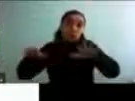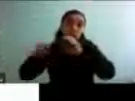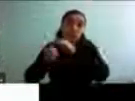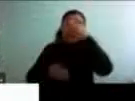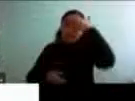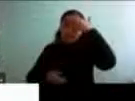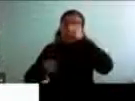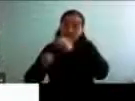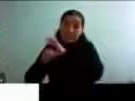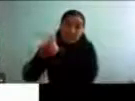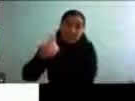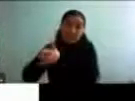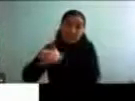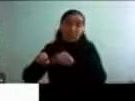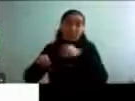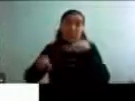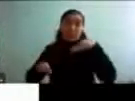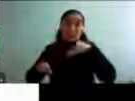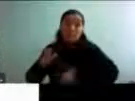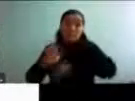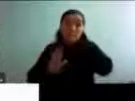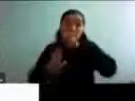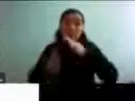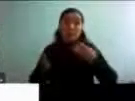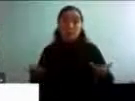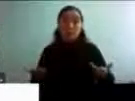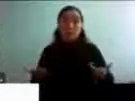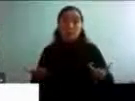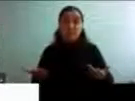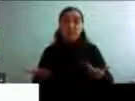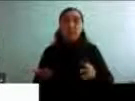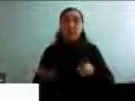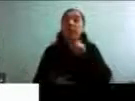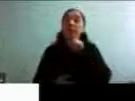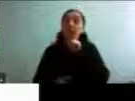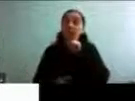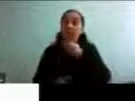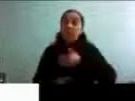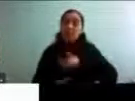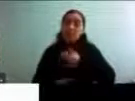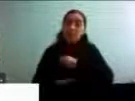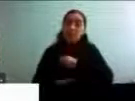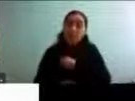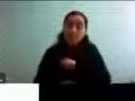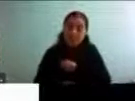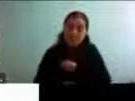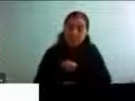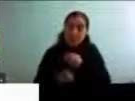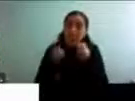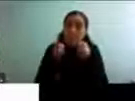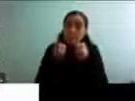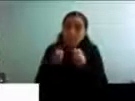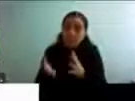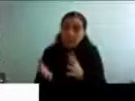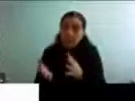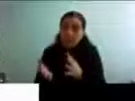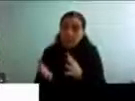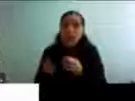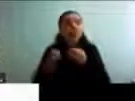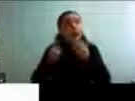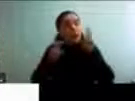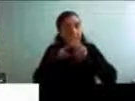muchísimo. Tenemos que hacer los duelos. Lo que se pierde, se pierde y cuando algo se pierde hay que hacer el duelo